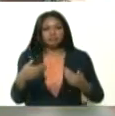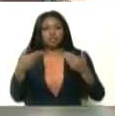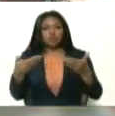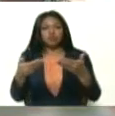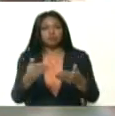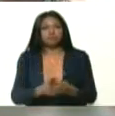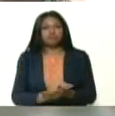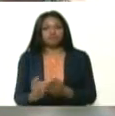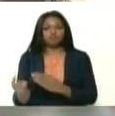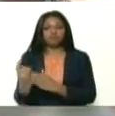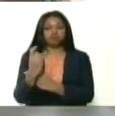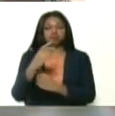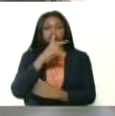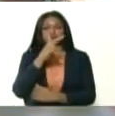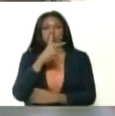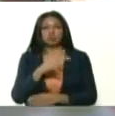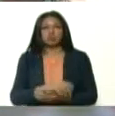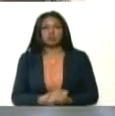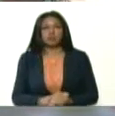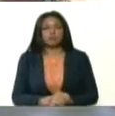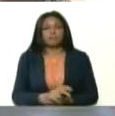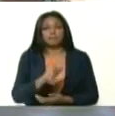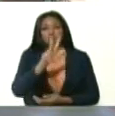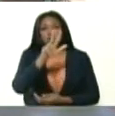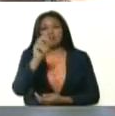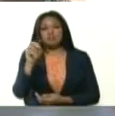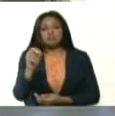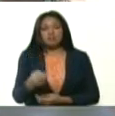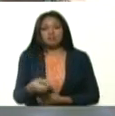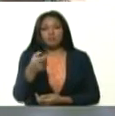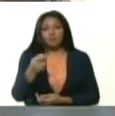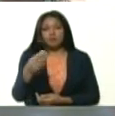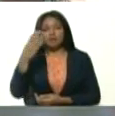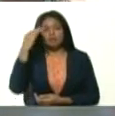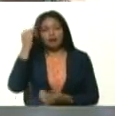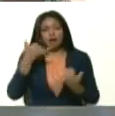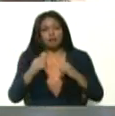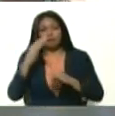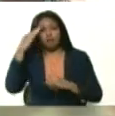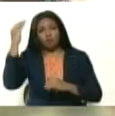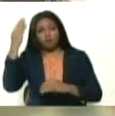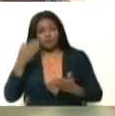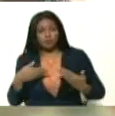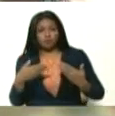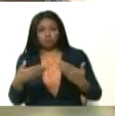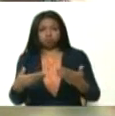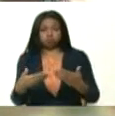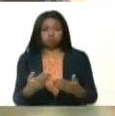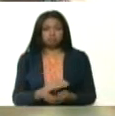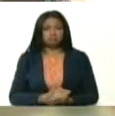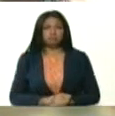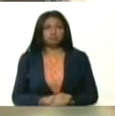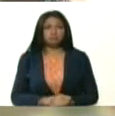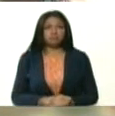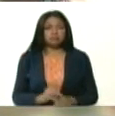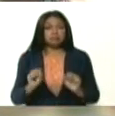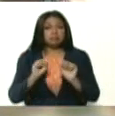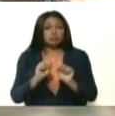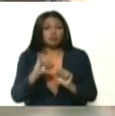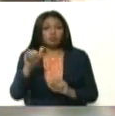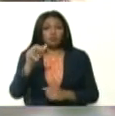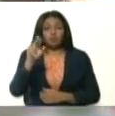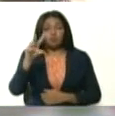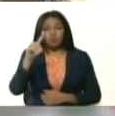La traición de Judas por 30 monedas al Hijo de Dios, al Maestro. Y así quedó Judas para